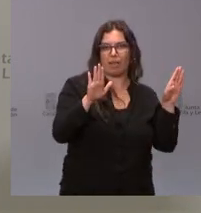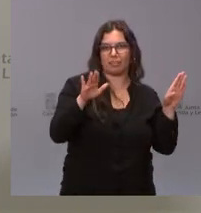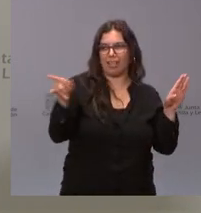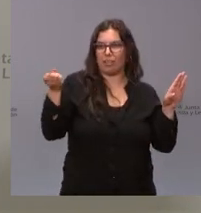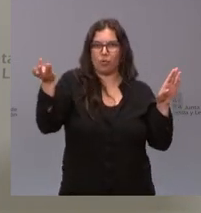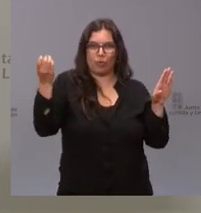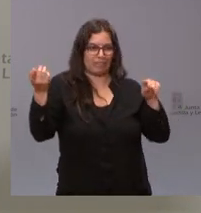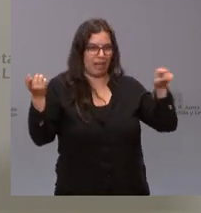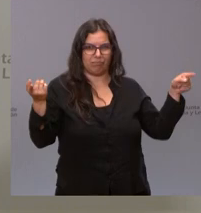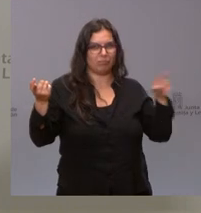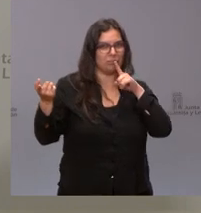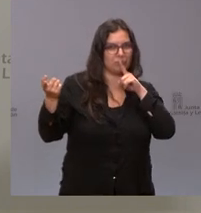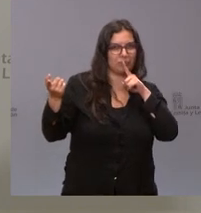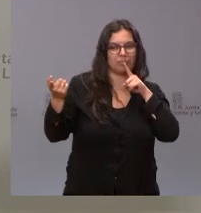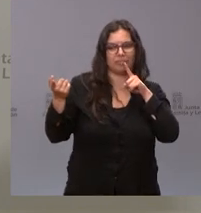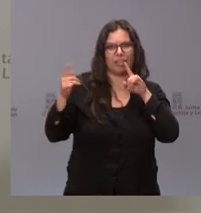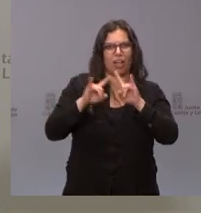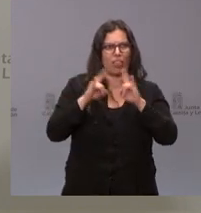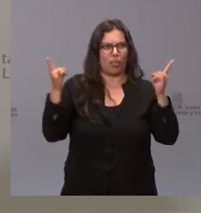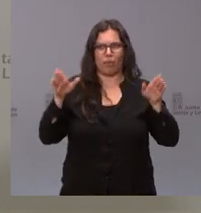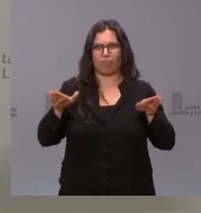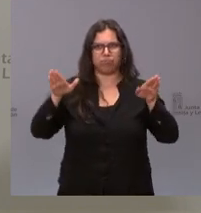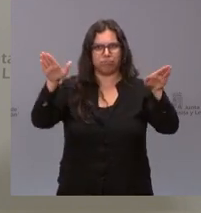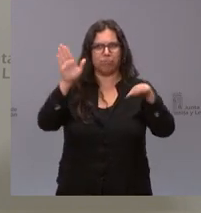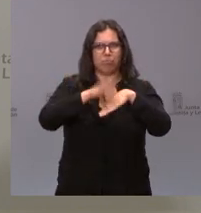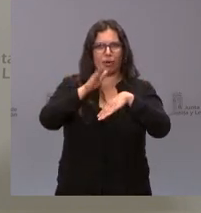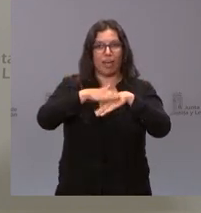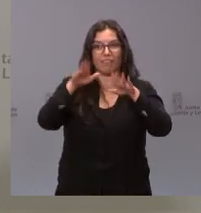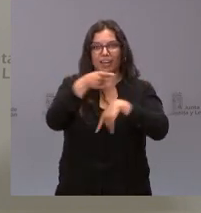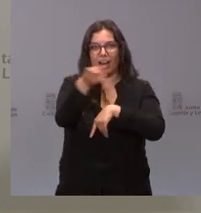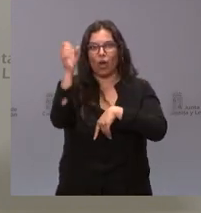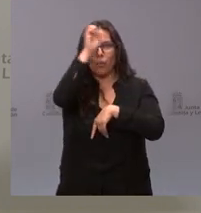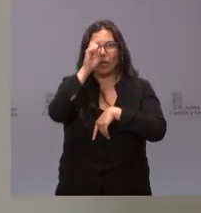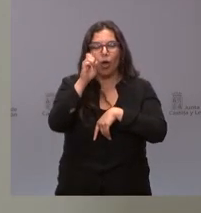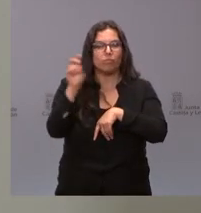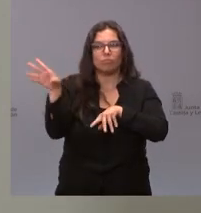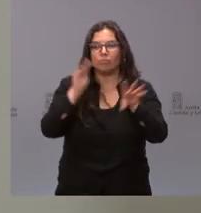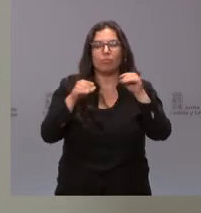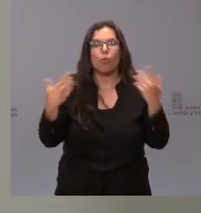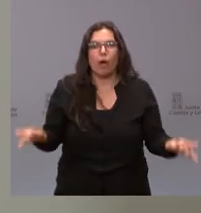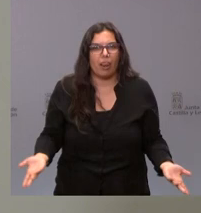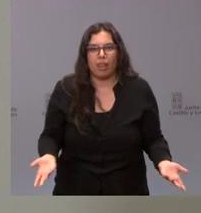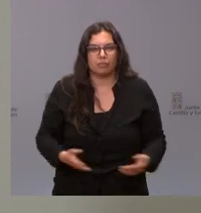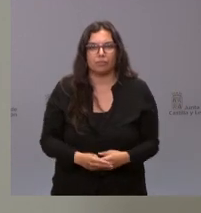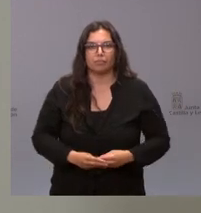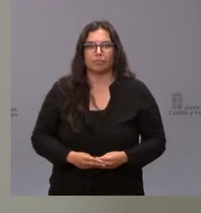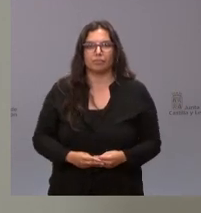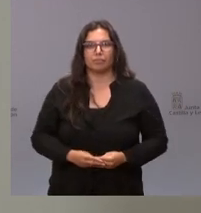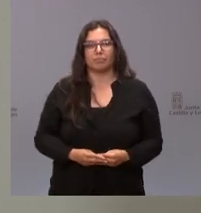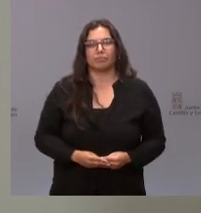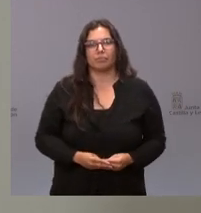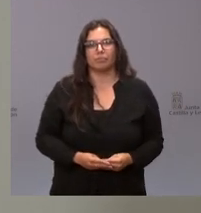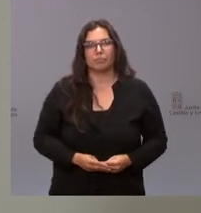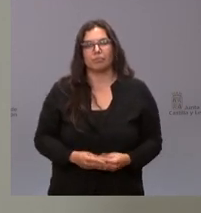duplicidad en mensajes y qué es lo que quieren trasladar finalmente a la opinión pública? Pues lo que le voy a decir yo ahora